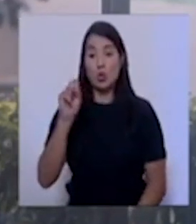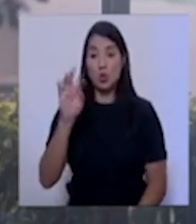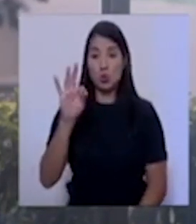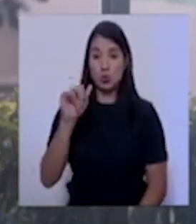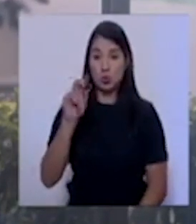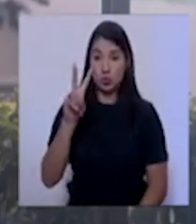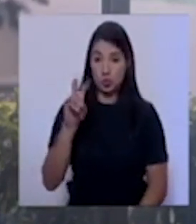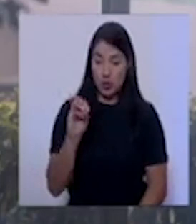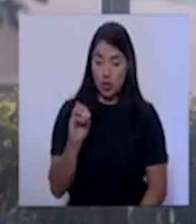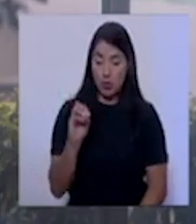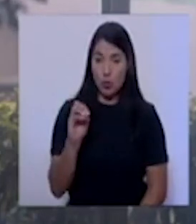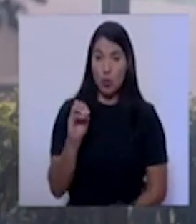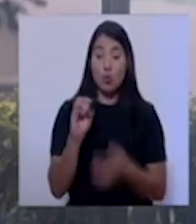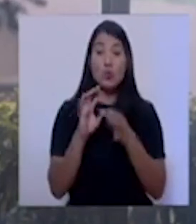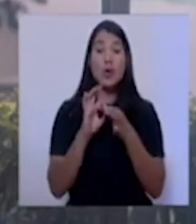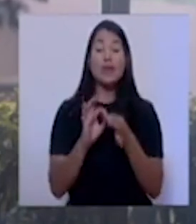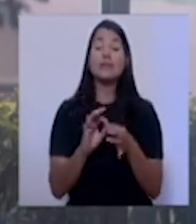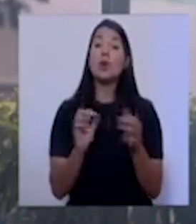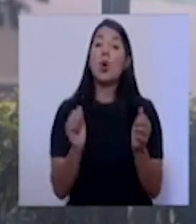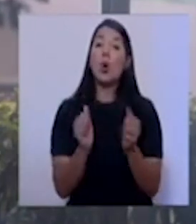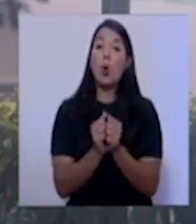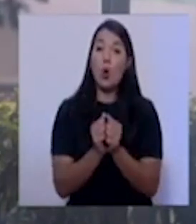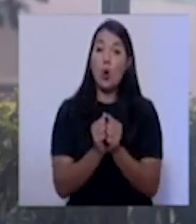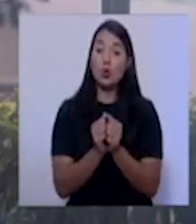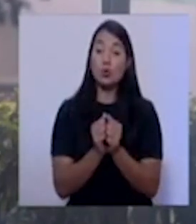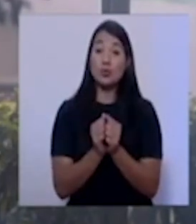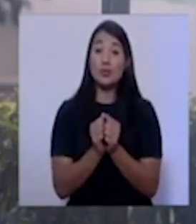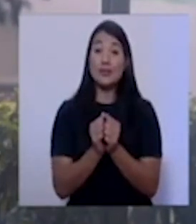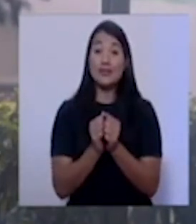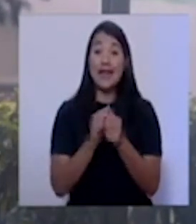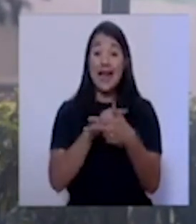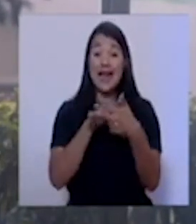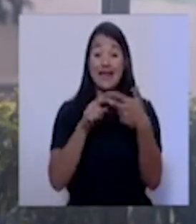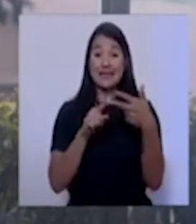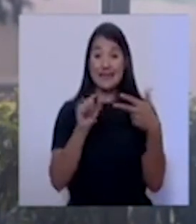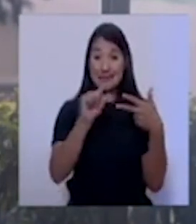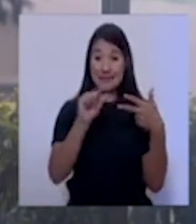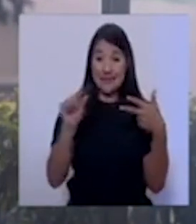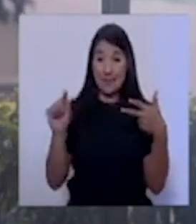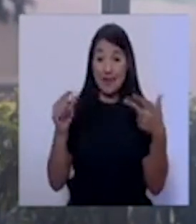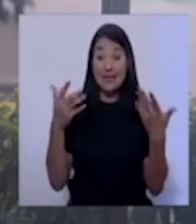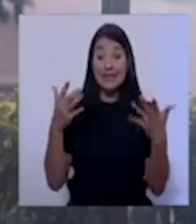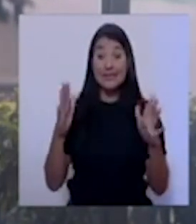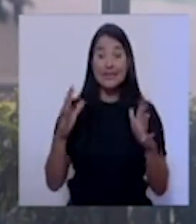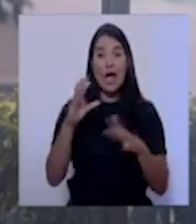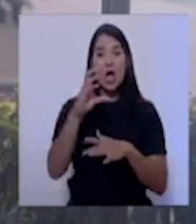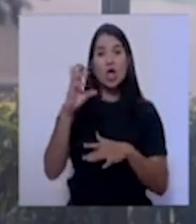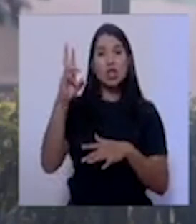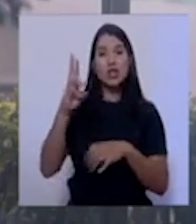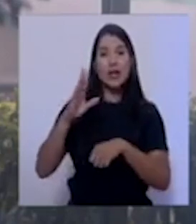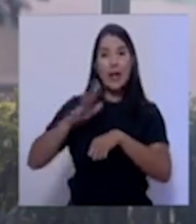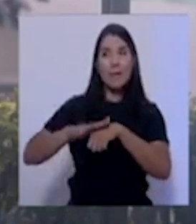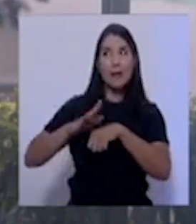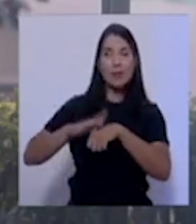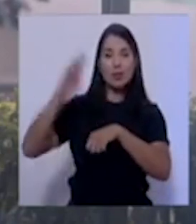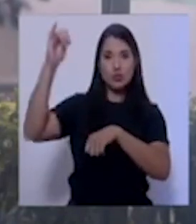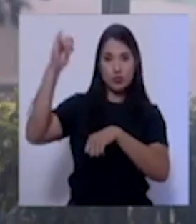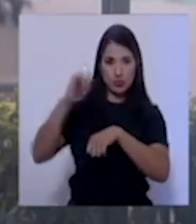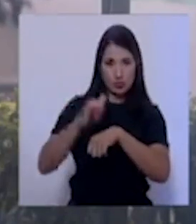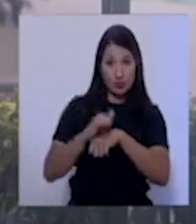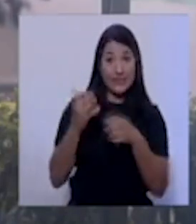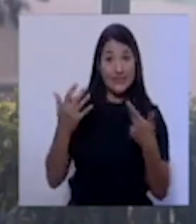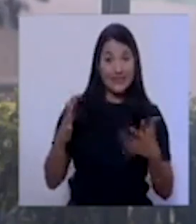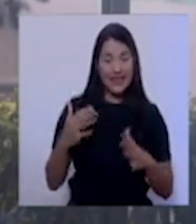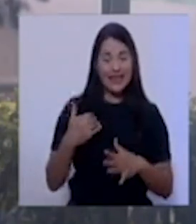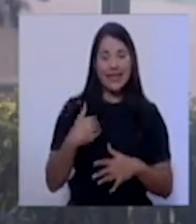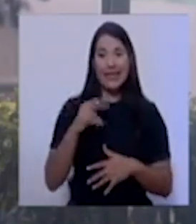en cuanto a las tres semanas de apertura que lleva el país de las operaciones aéreas internacionales,